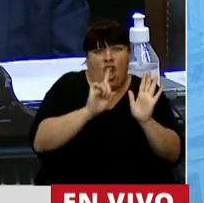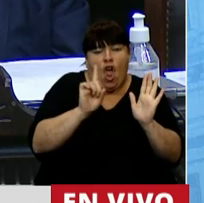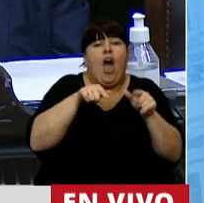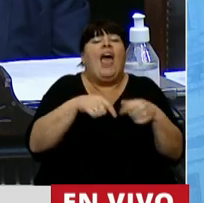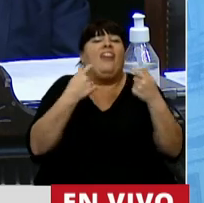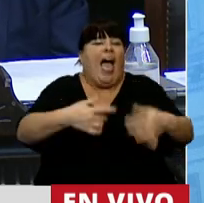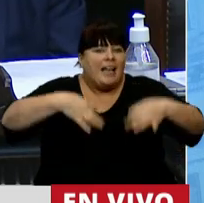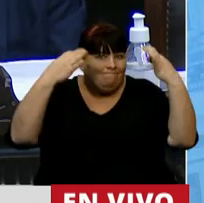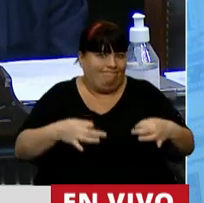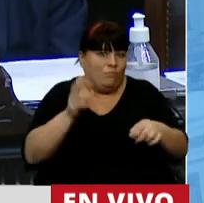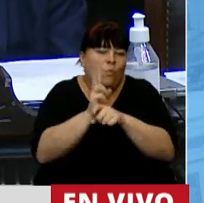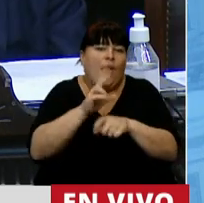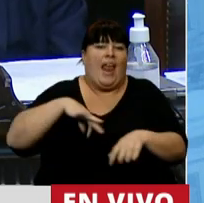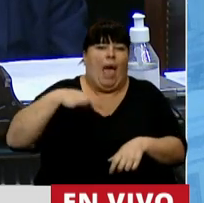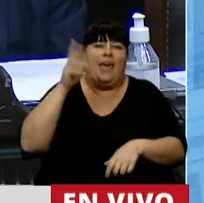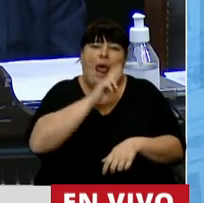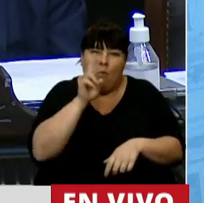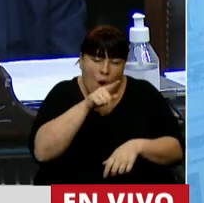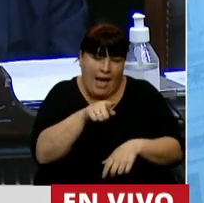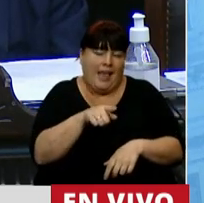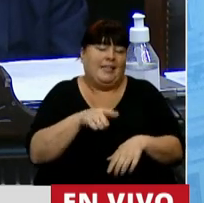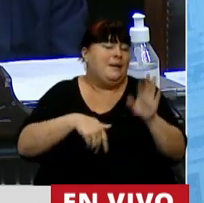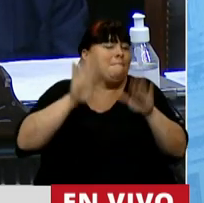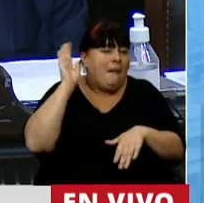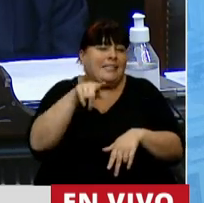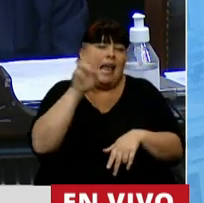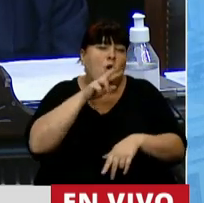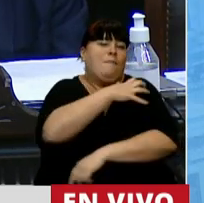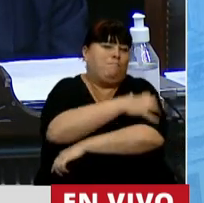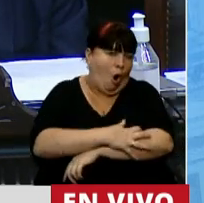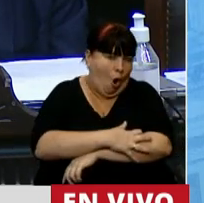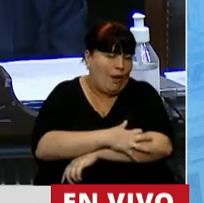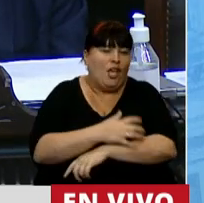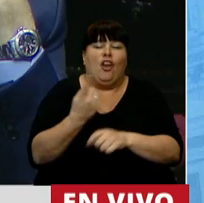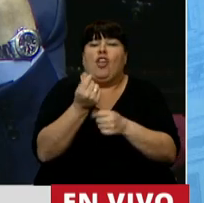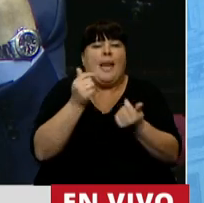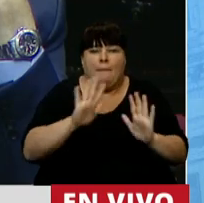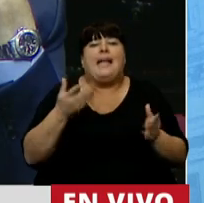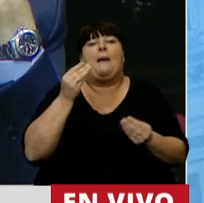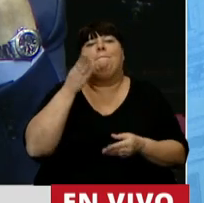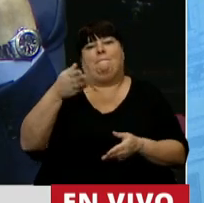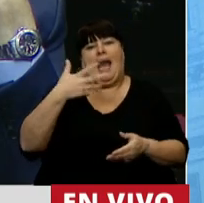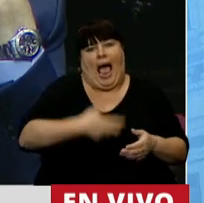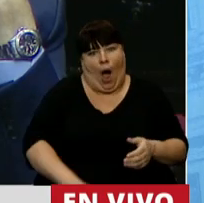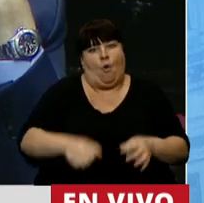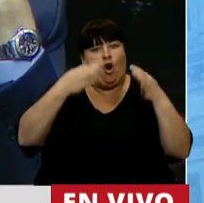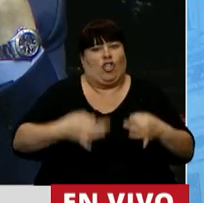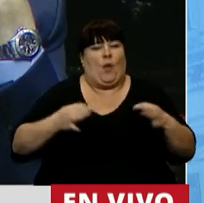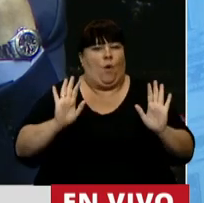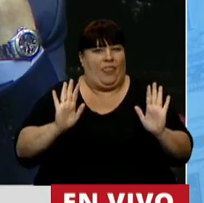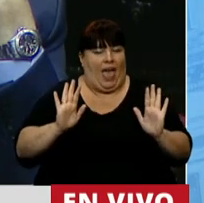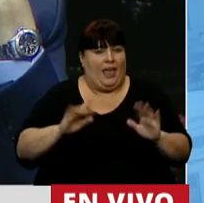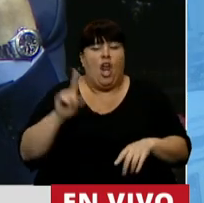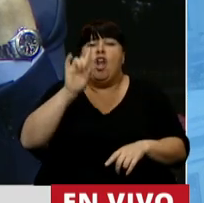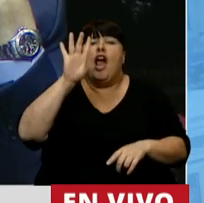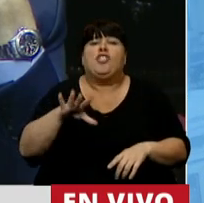que lo que se va a garantizar es la vida de estas mujeres, que sobre todo son las mujeres pobres que no tienen el dinero para acceder a un aborto que les garantice